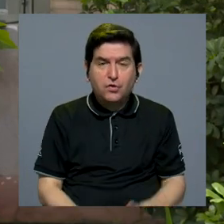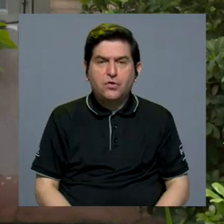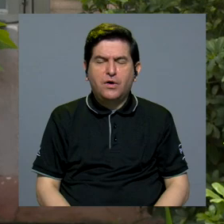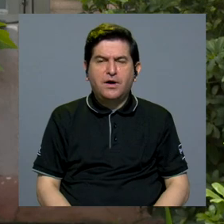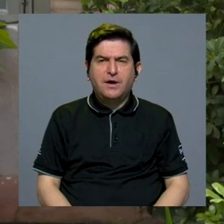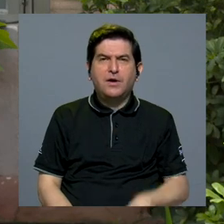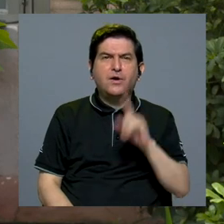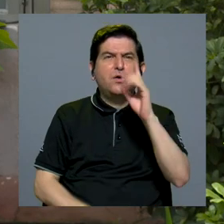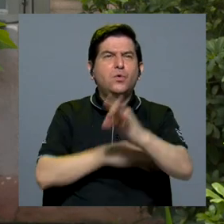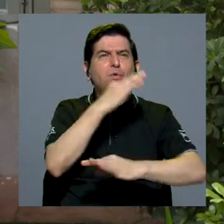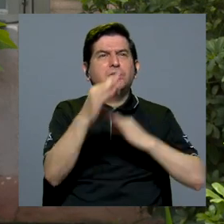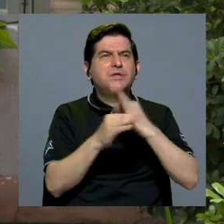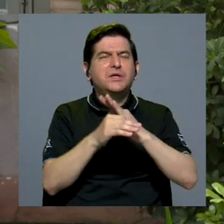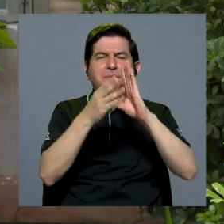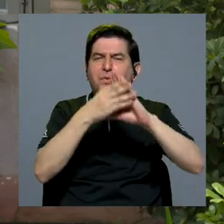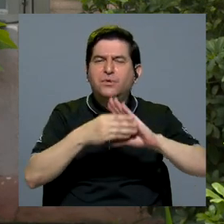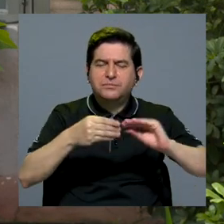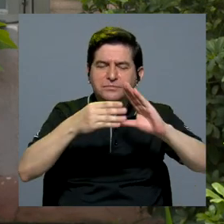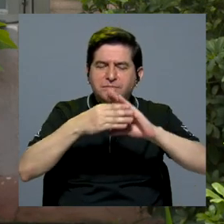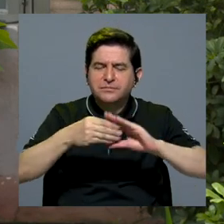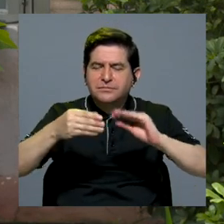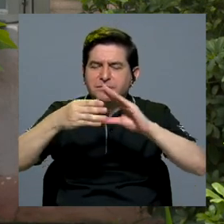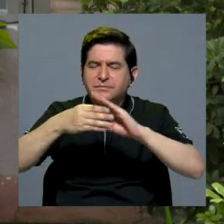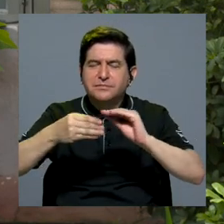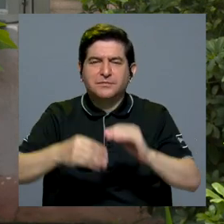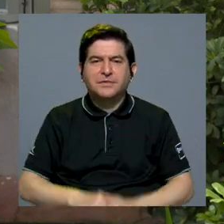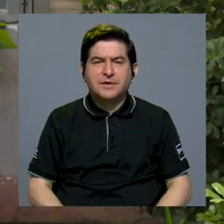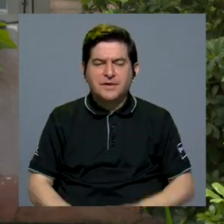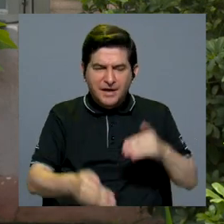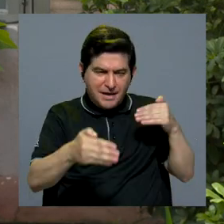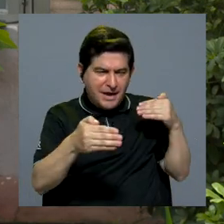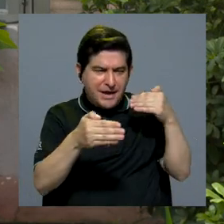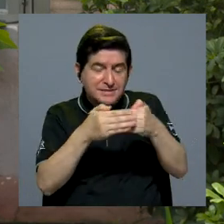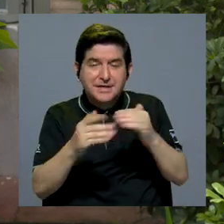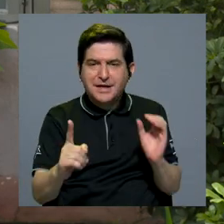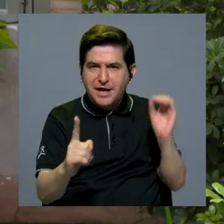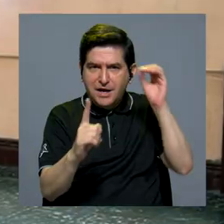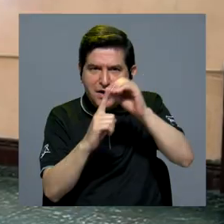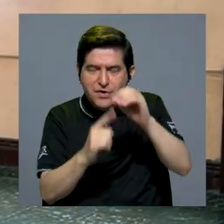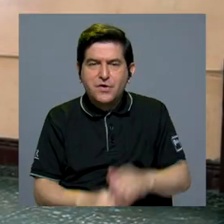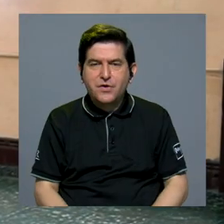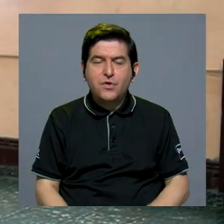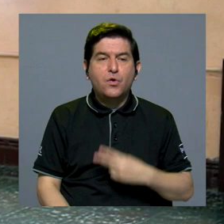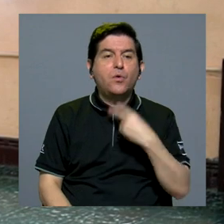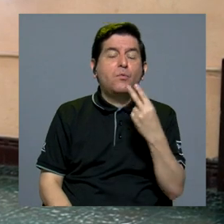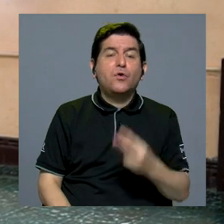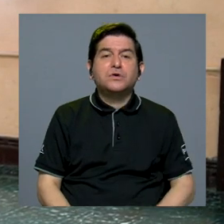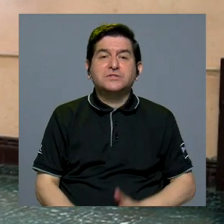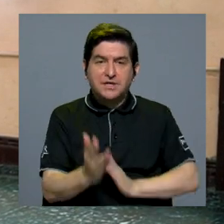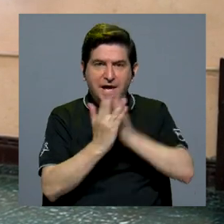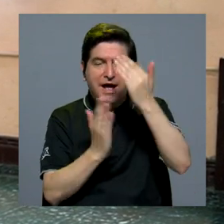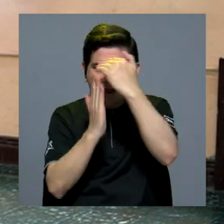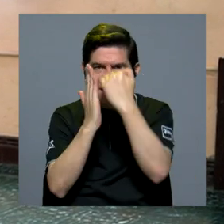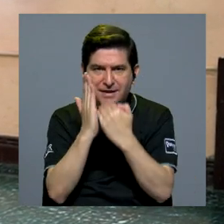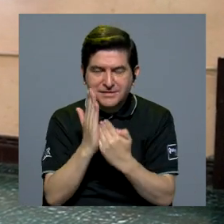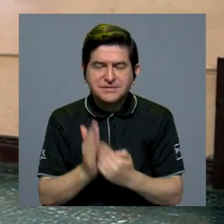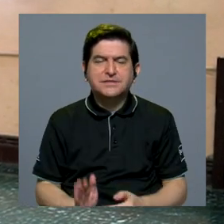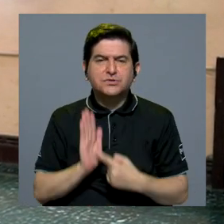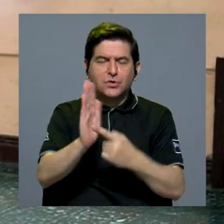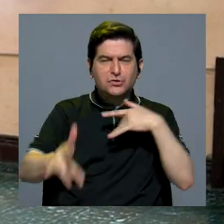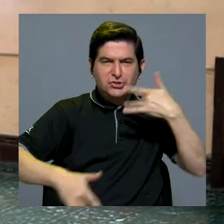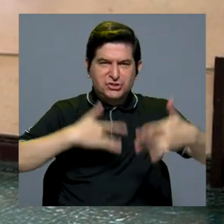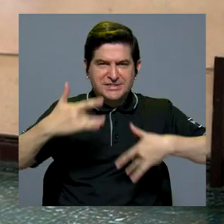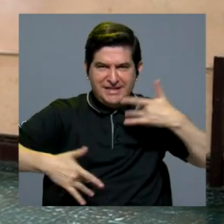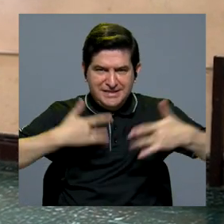fue dando como una especie de narrativa que nos acercaba a ese objetivo de darle voz a la excepcionista y que pudiera expresar el